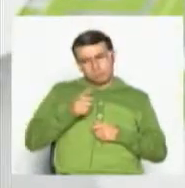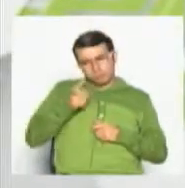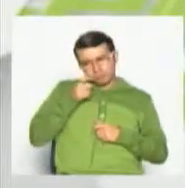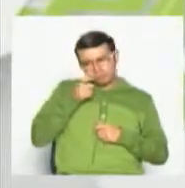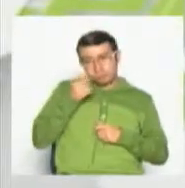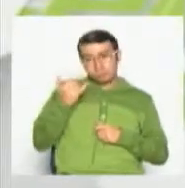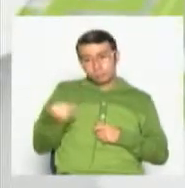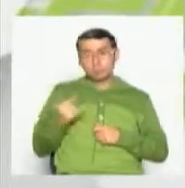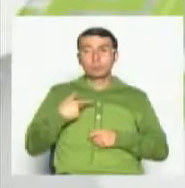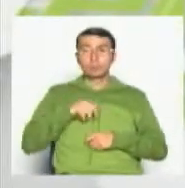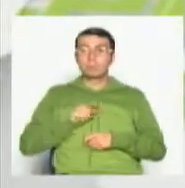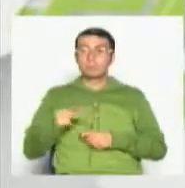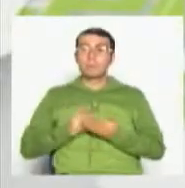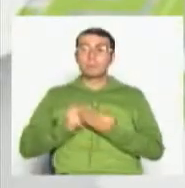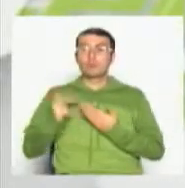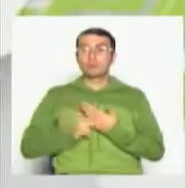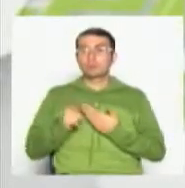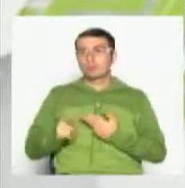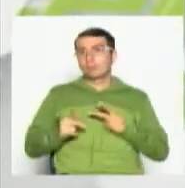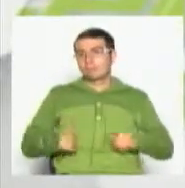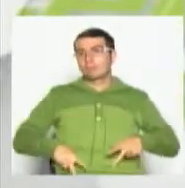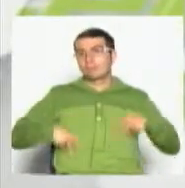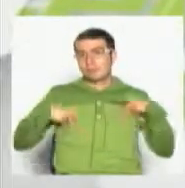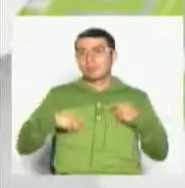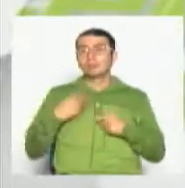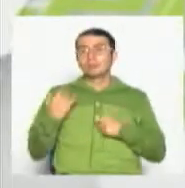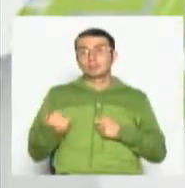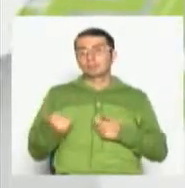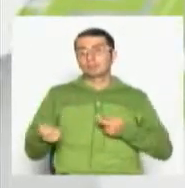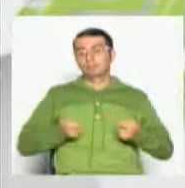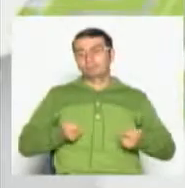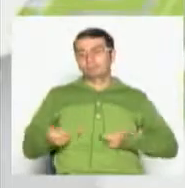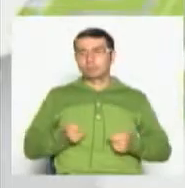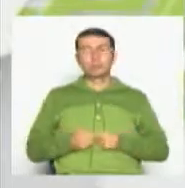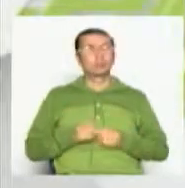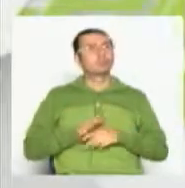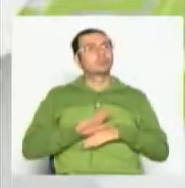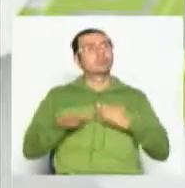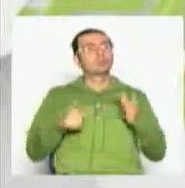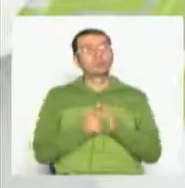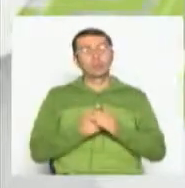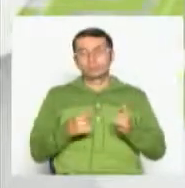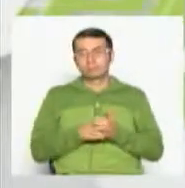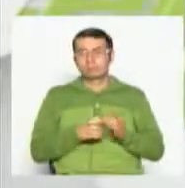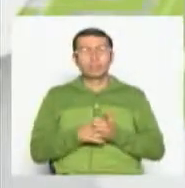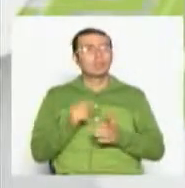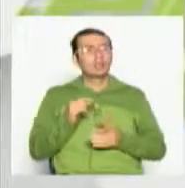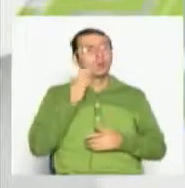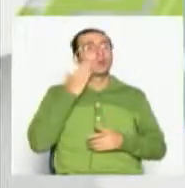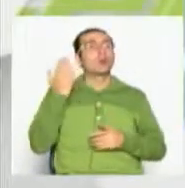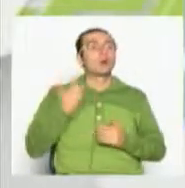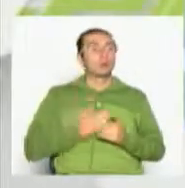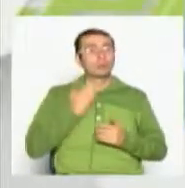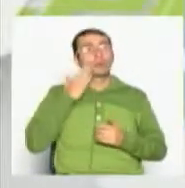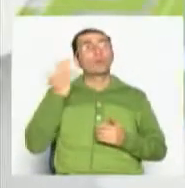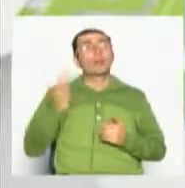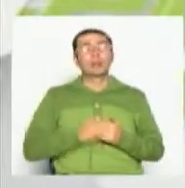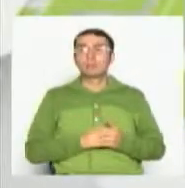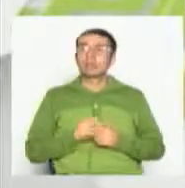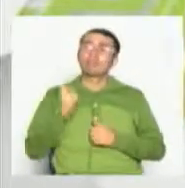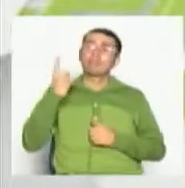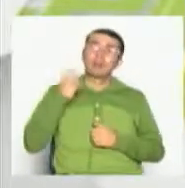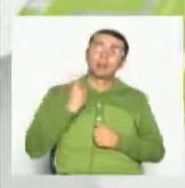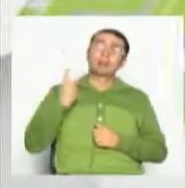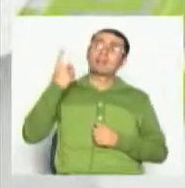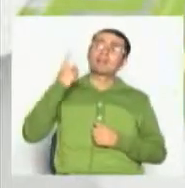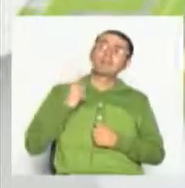nuestro proyecto de vida, en el que está girando, cierto. Todos añoramos cuándo será, falta mil cuatrocientos y yo no sé qué